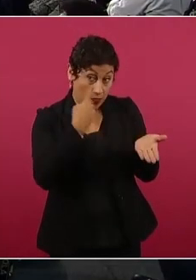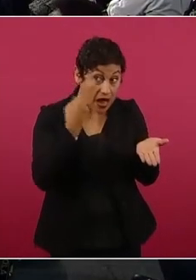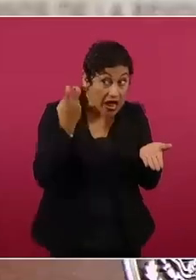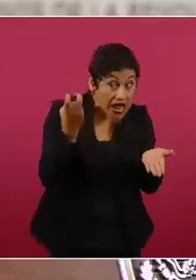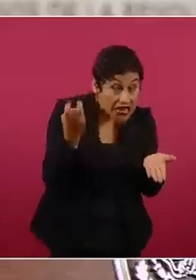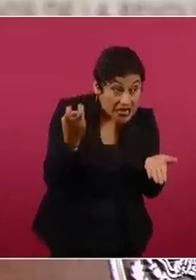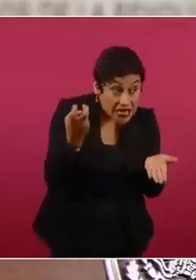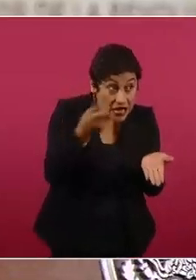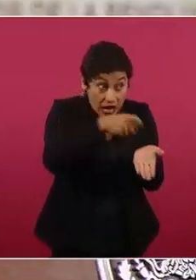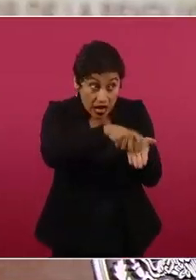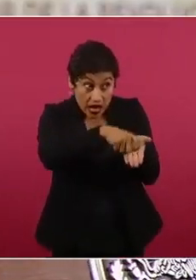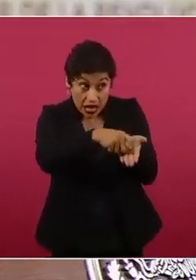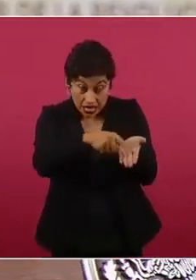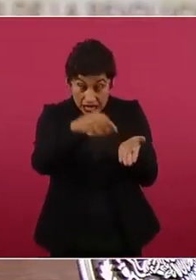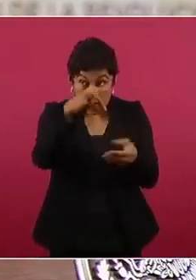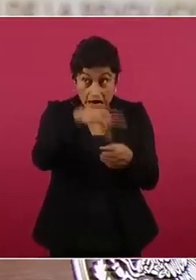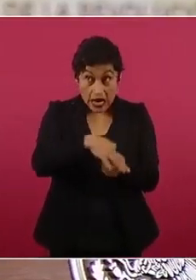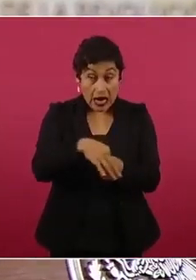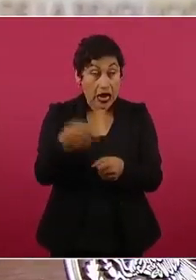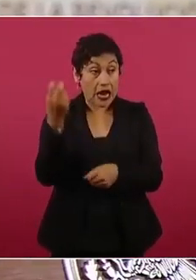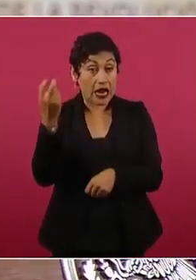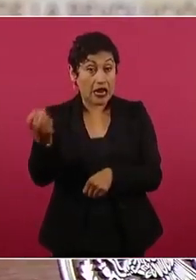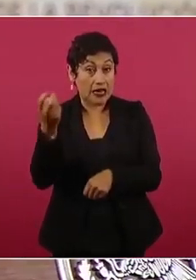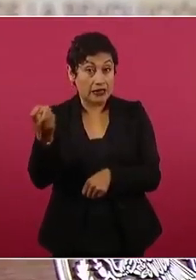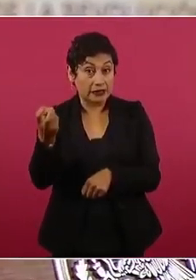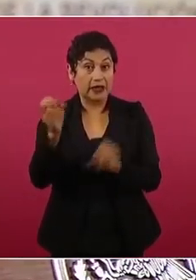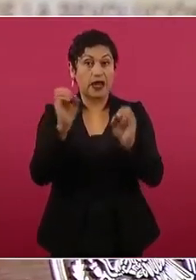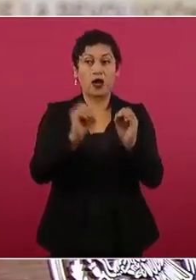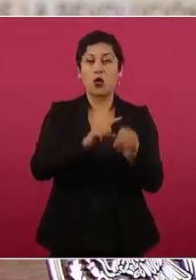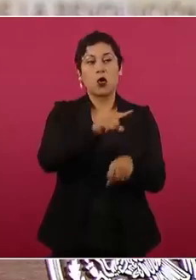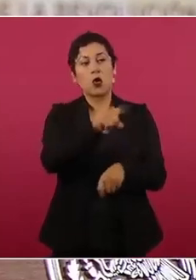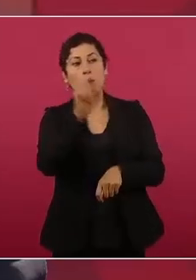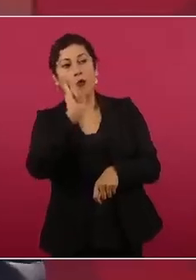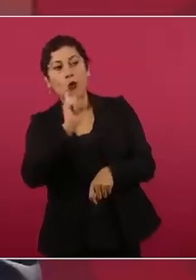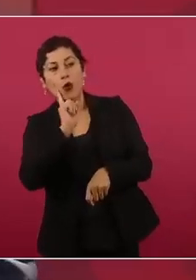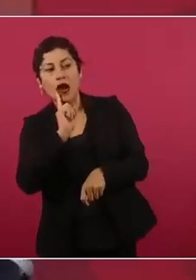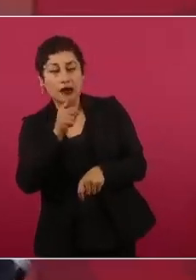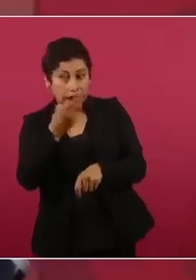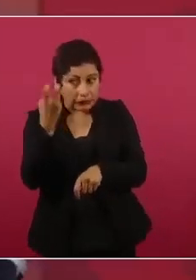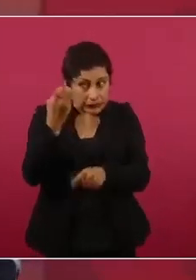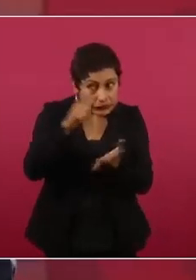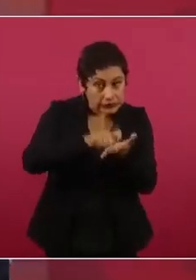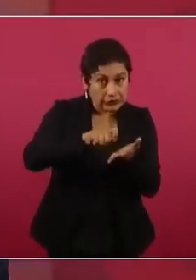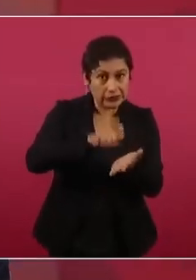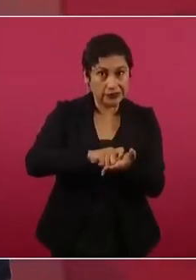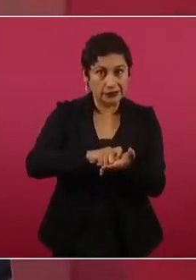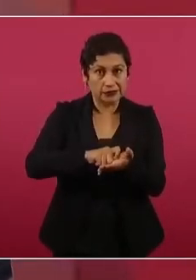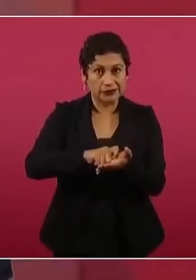o por esta compañera. No, tú